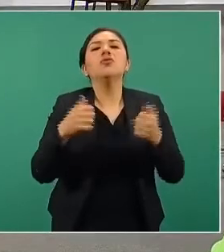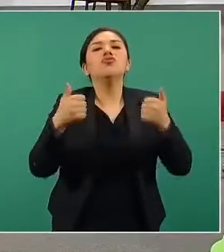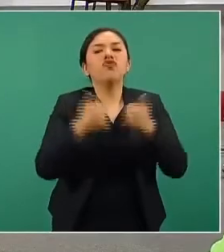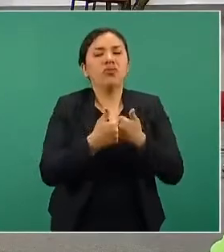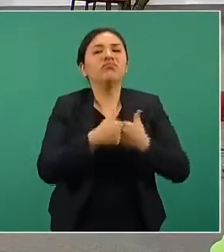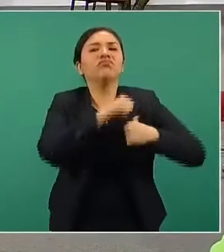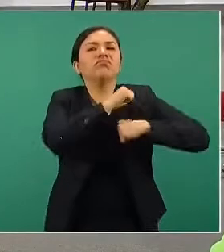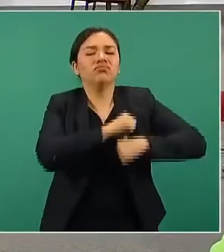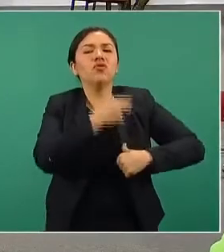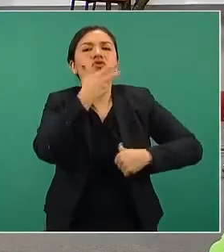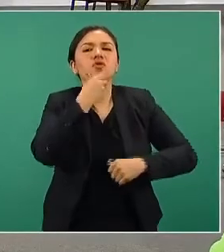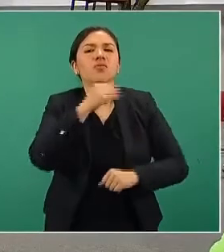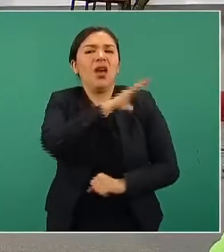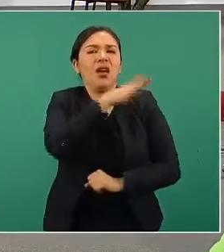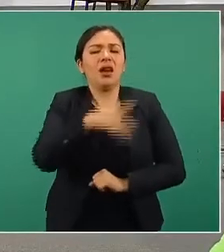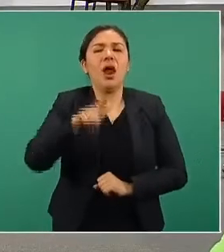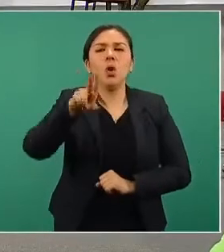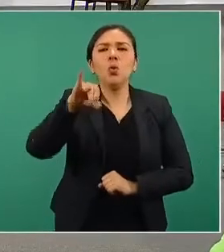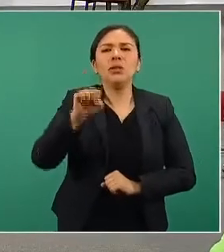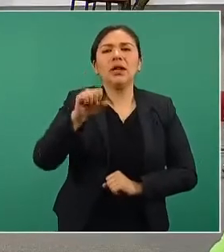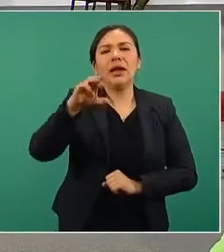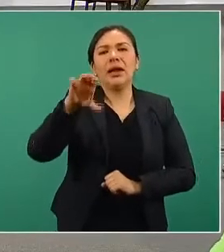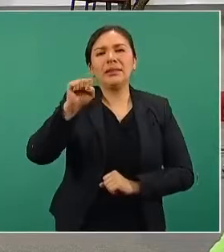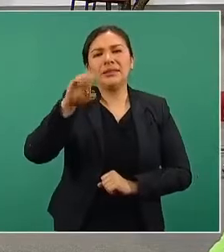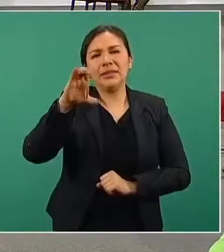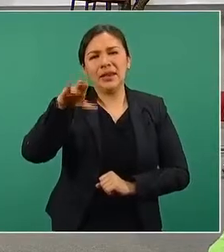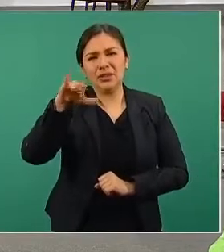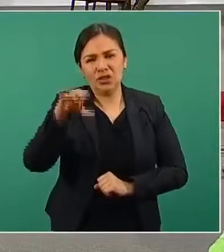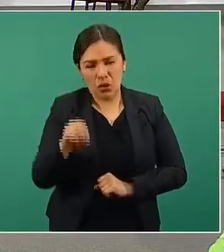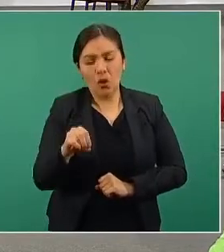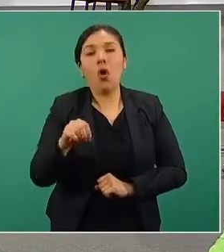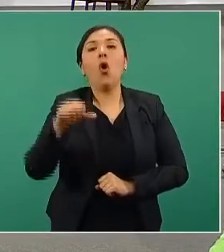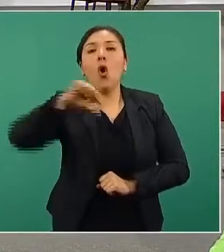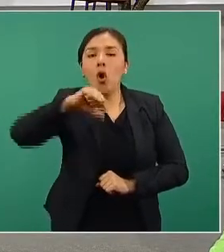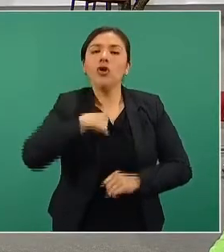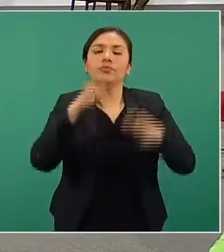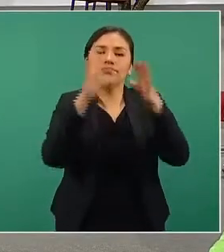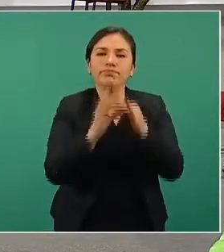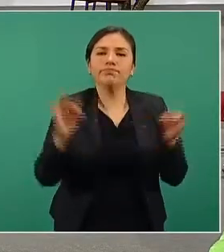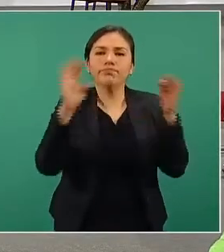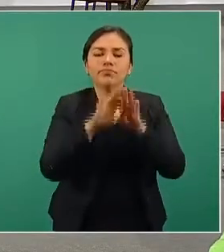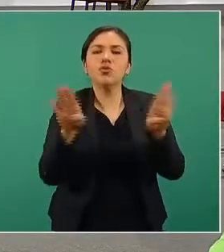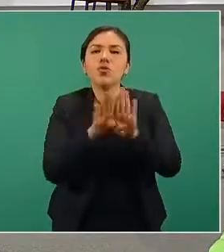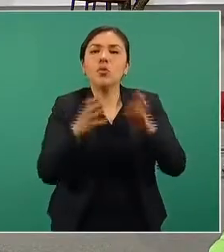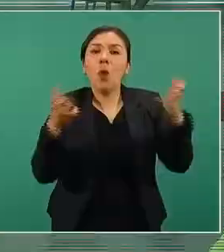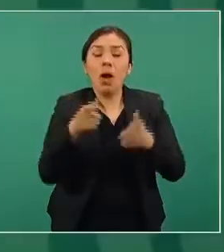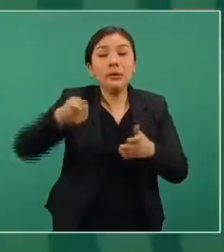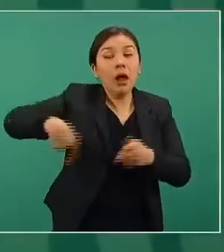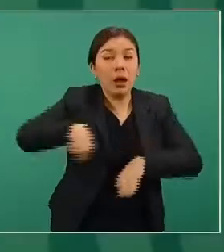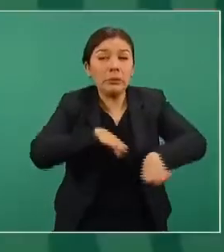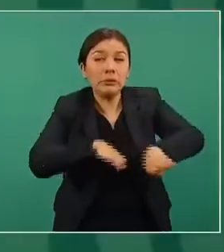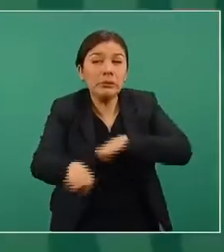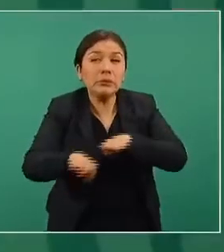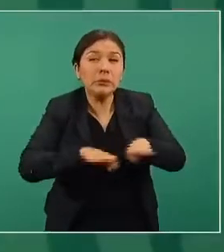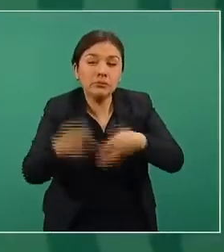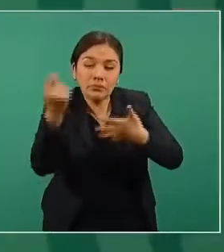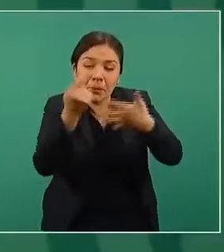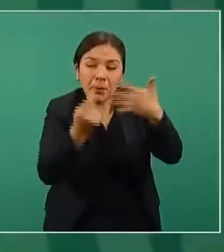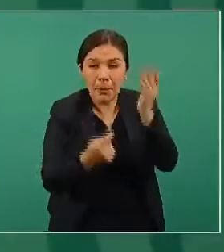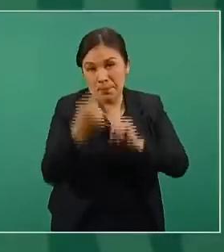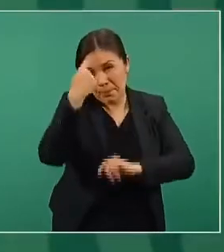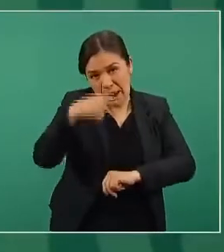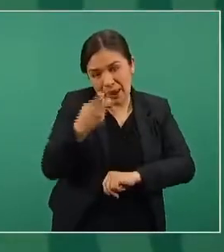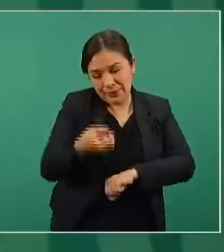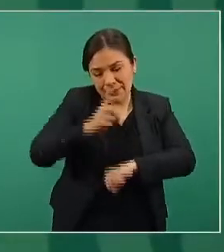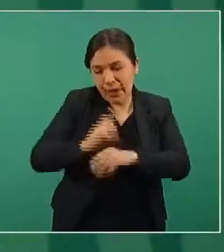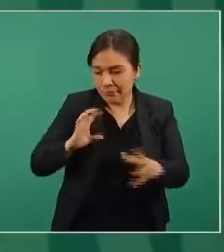del general Luis Cresencio Sandoval, se mostrarán los detalles que esta labor tan puntual realiza en estos días.